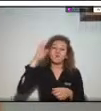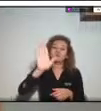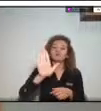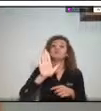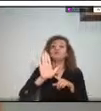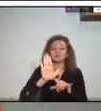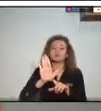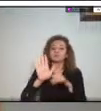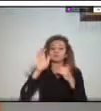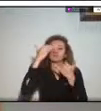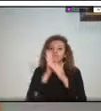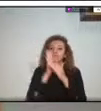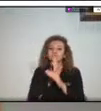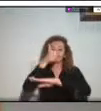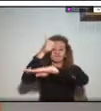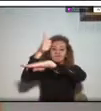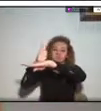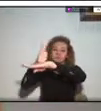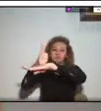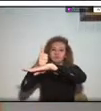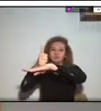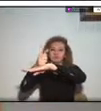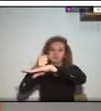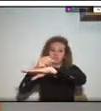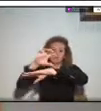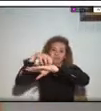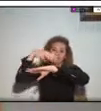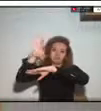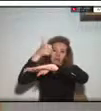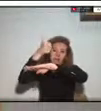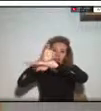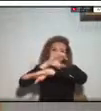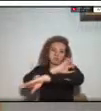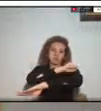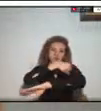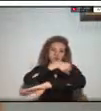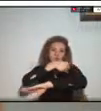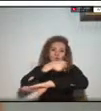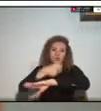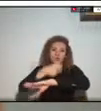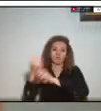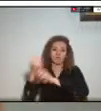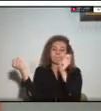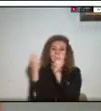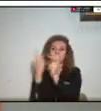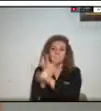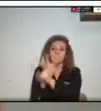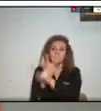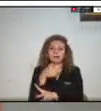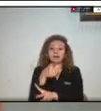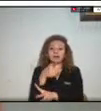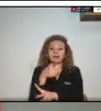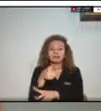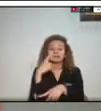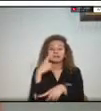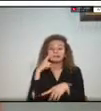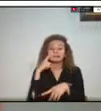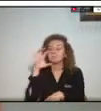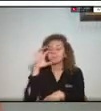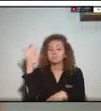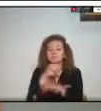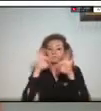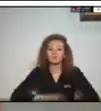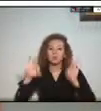de cabeza de la dirección de gestión del riesgo pues hemos encontrado algo fundamental y es la falta de capacitación